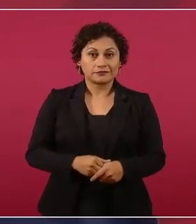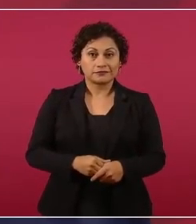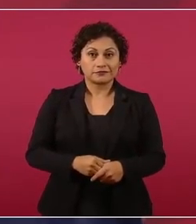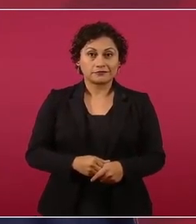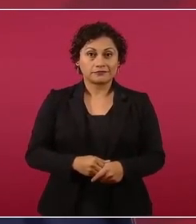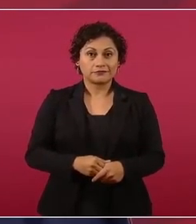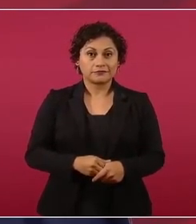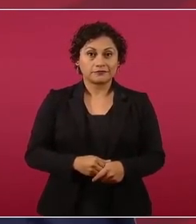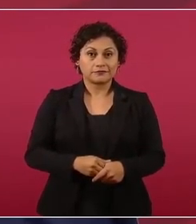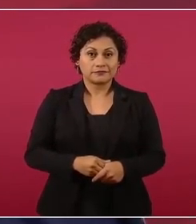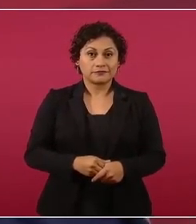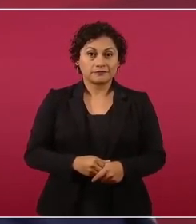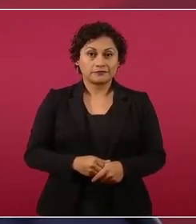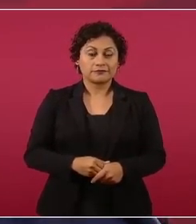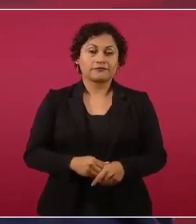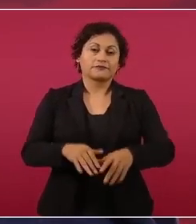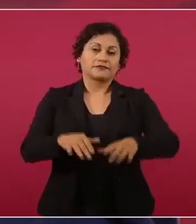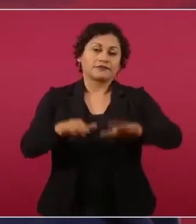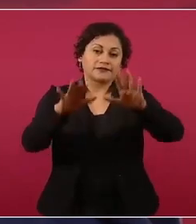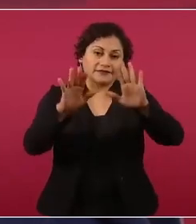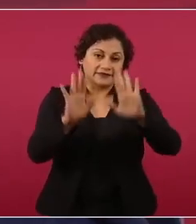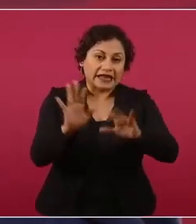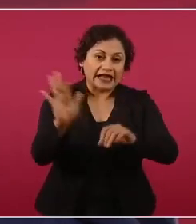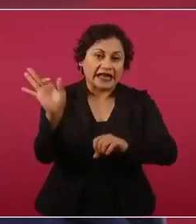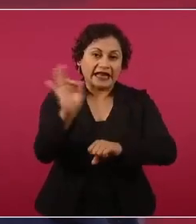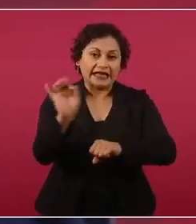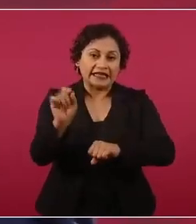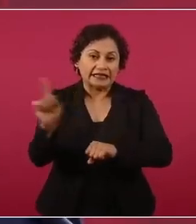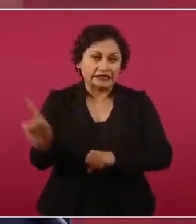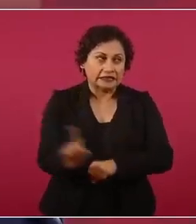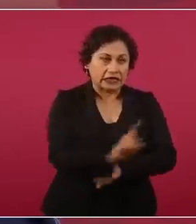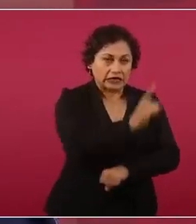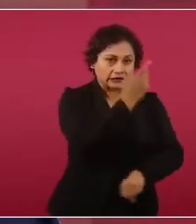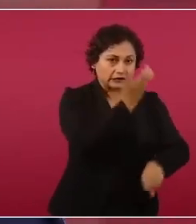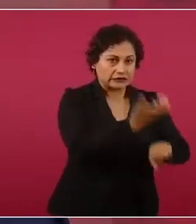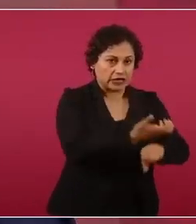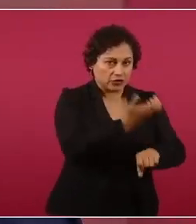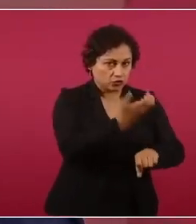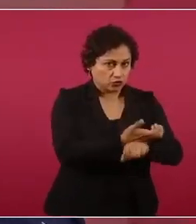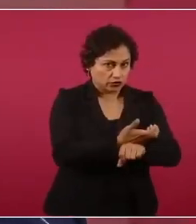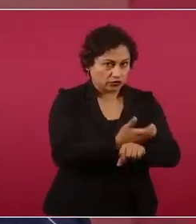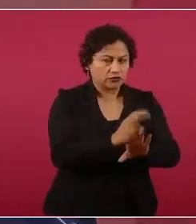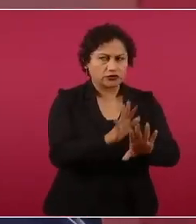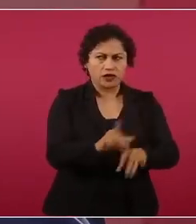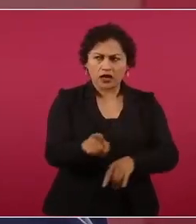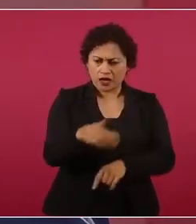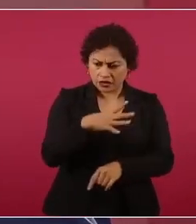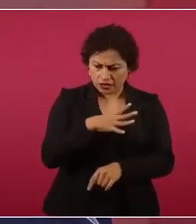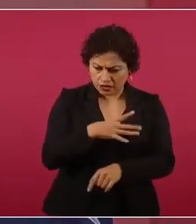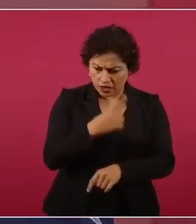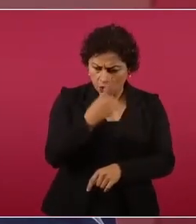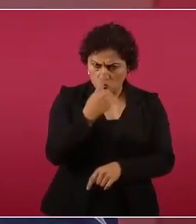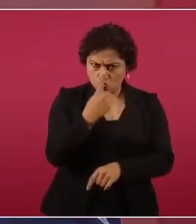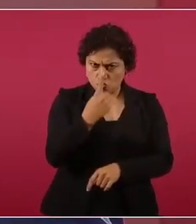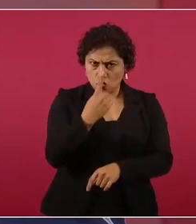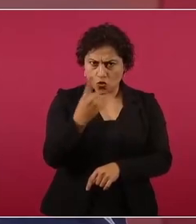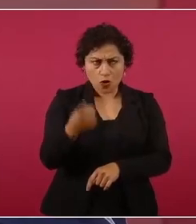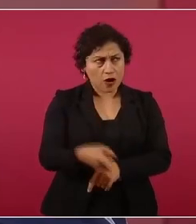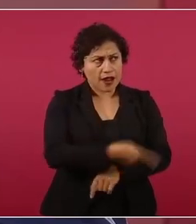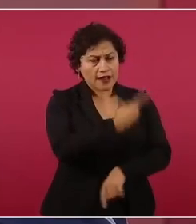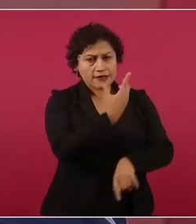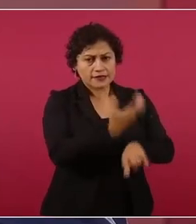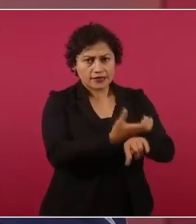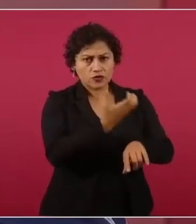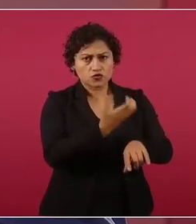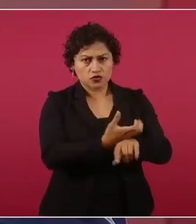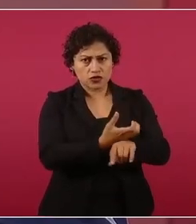Eso sí, no estaba en Estados Unidos, porque hay uno que está en Estados Unidos que se lleva 20 millones al mes,